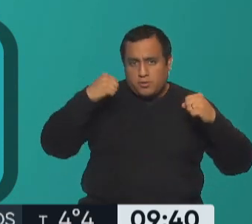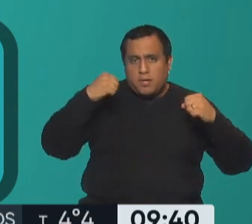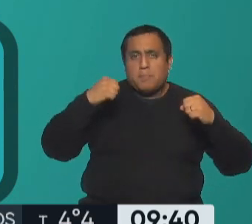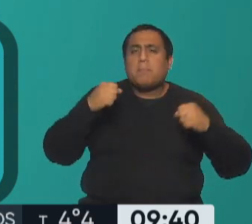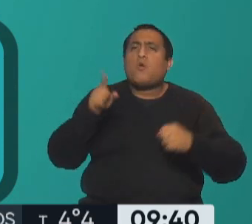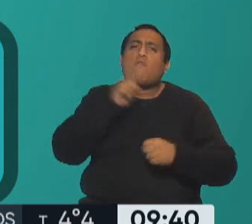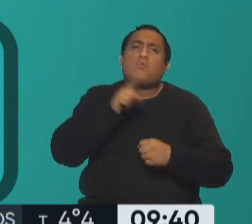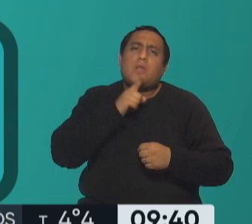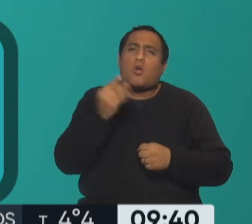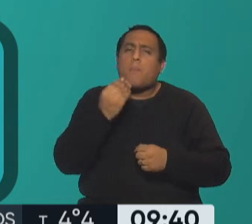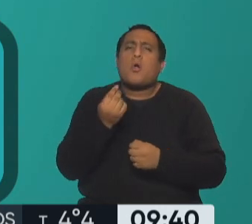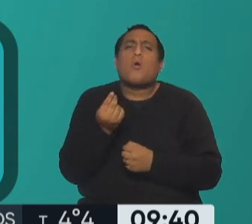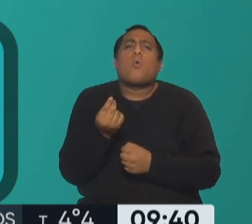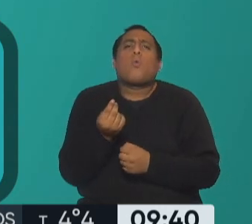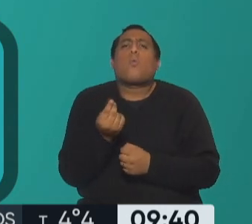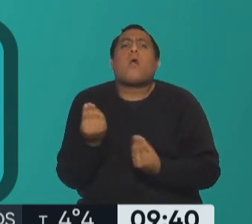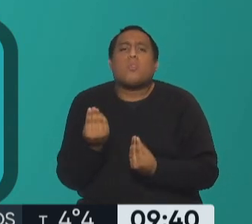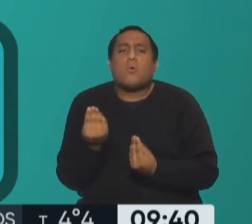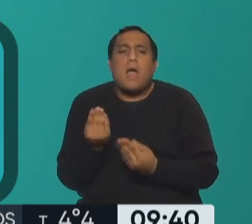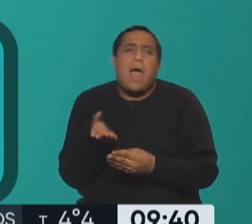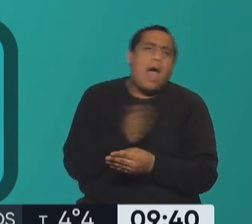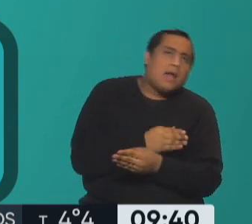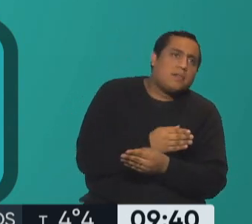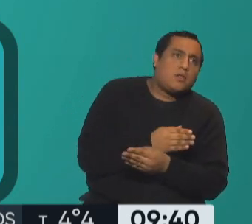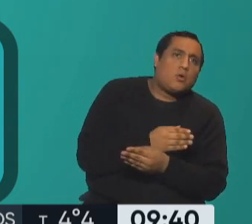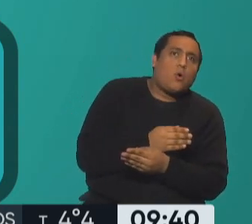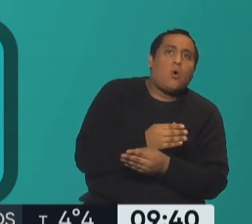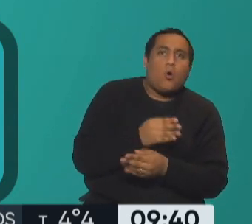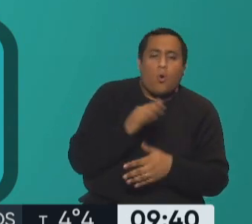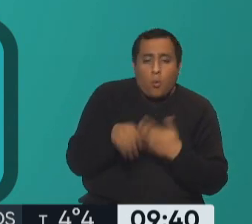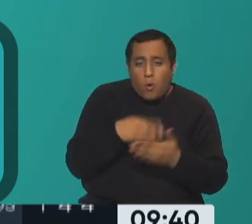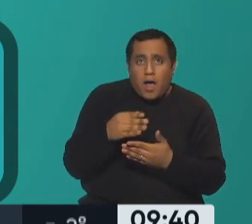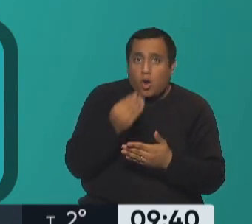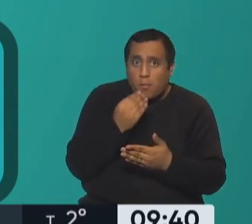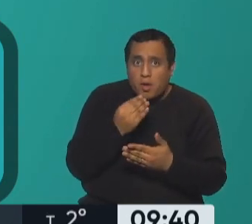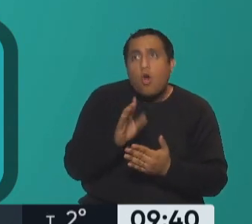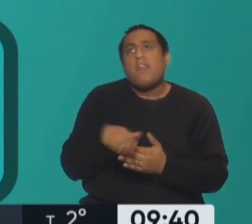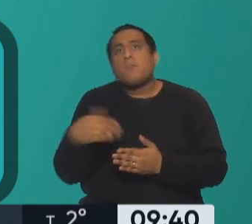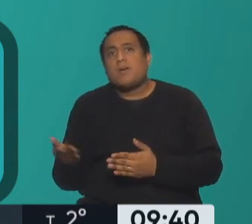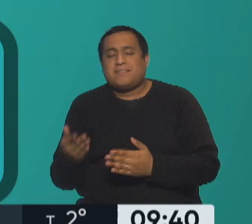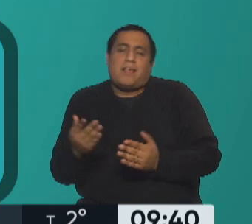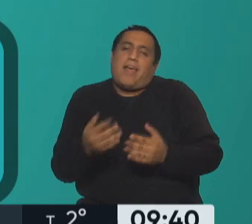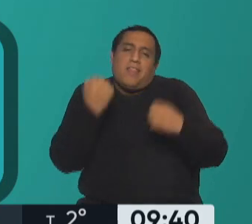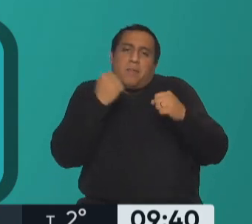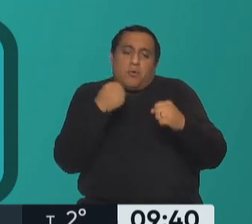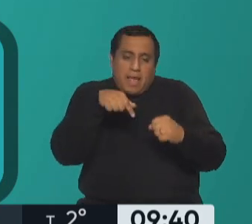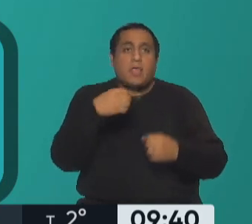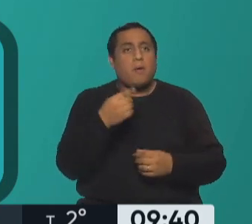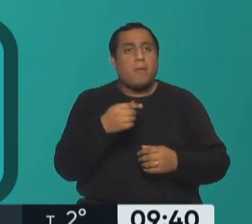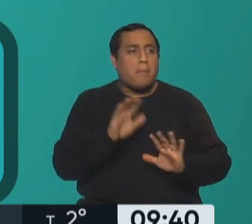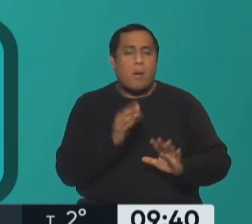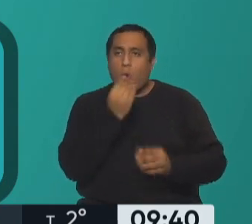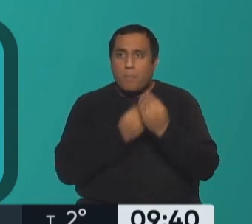Pregunta. ¿Antes, durante o después? Mirá, durante no, porque mientras haces deporte tenés que estar haciendo el deporte, hidratarte mucho.